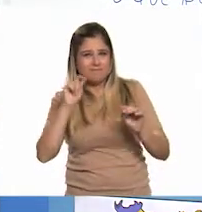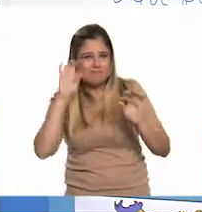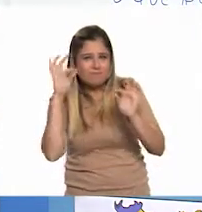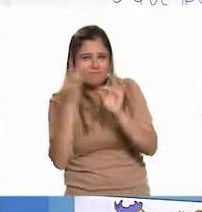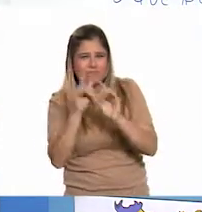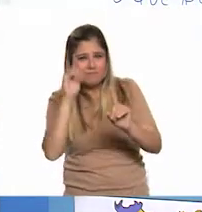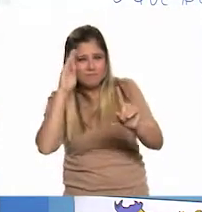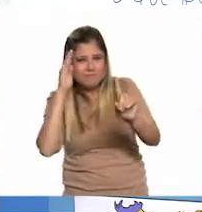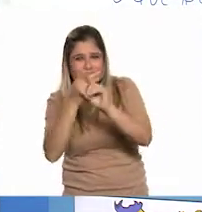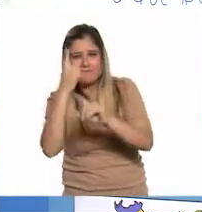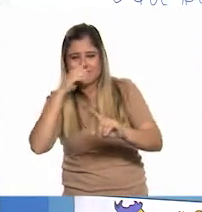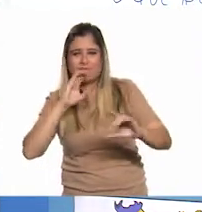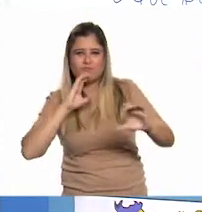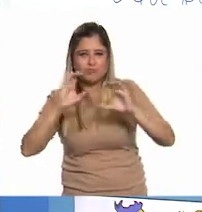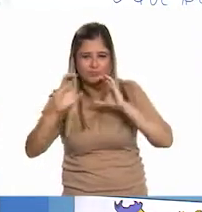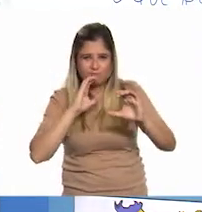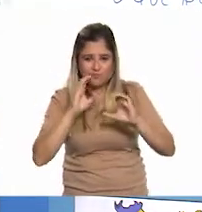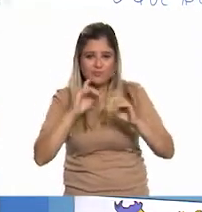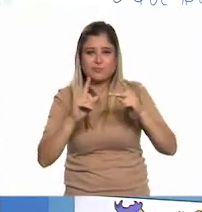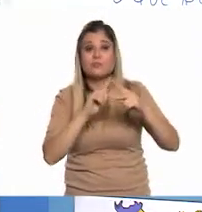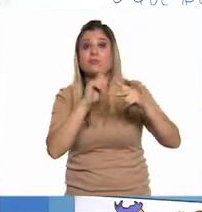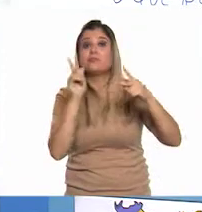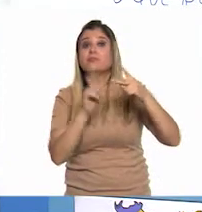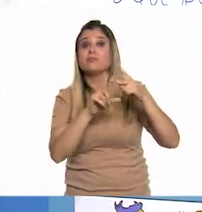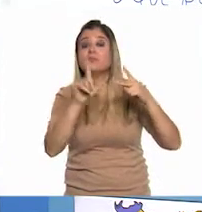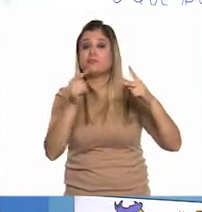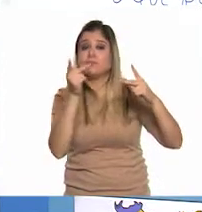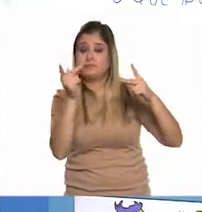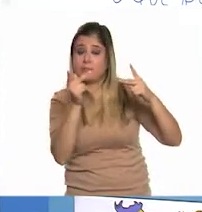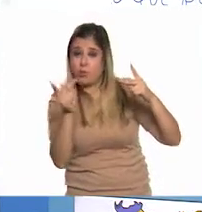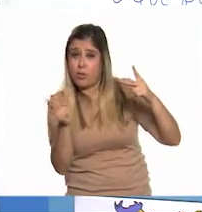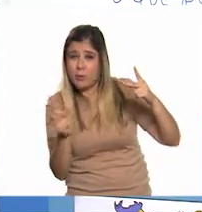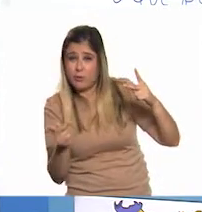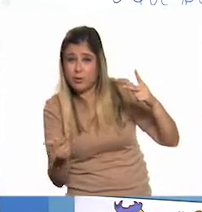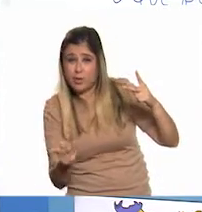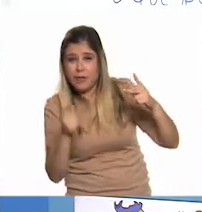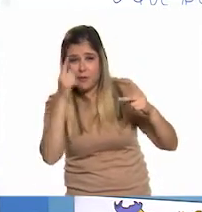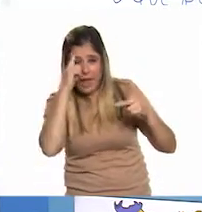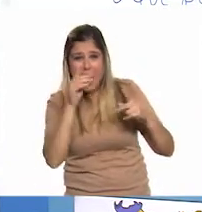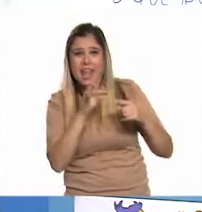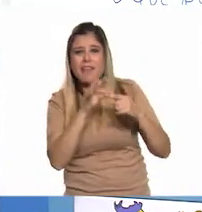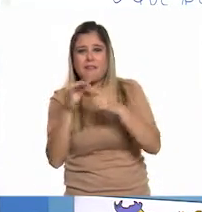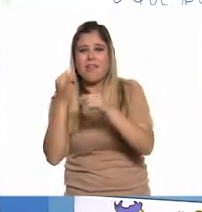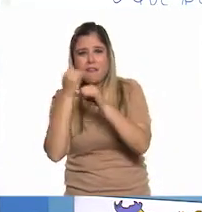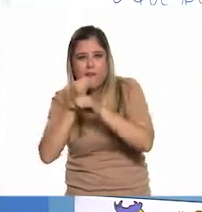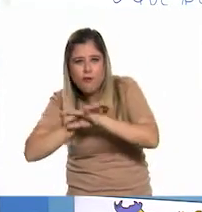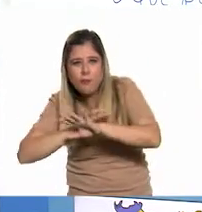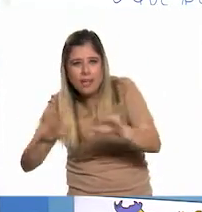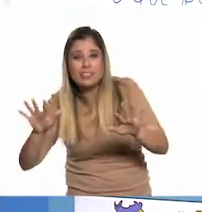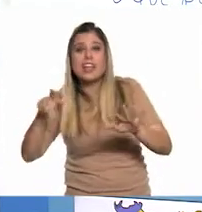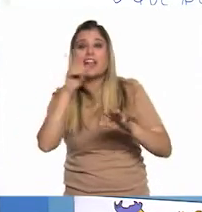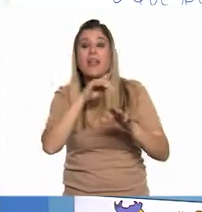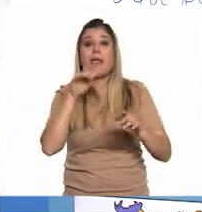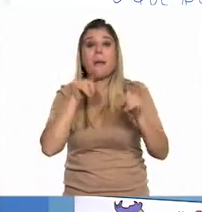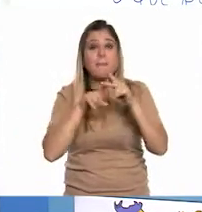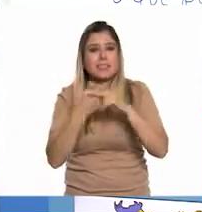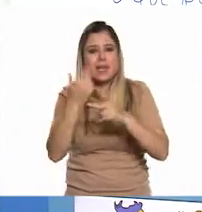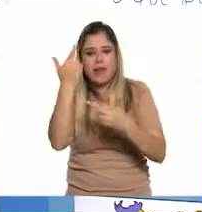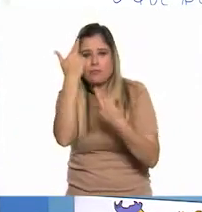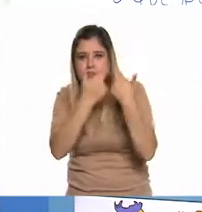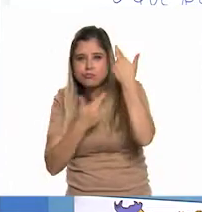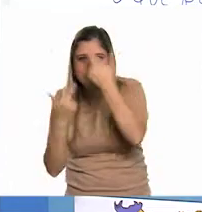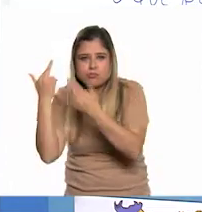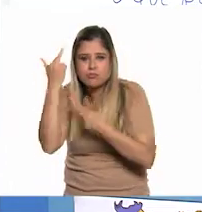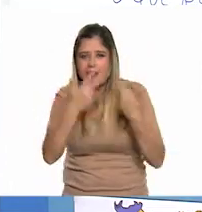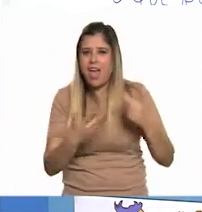propósito comunicativo. Después planteamos preguntas que van a guiar nuestra búsqueda de información y comenzamos a revisar lo que teníamos